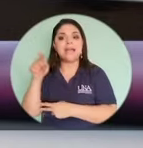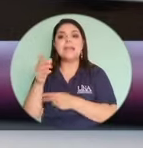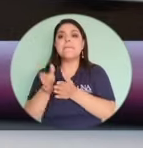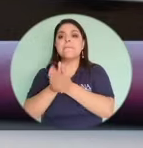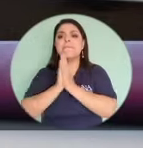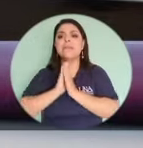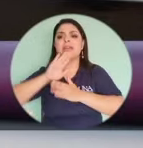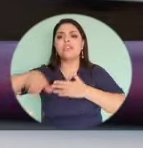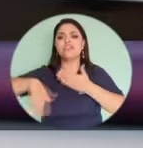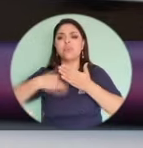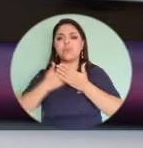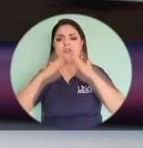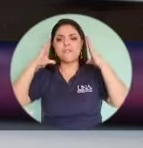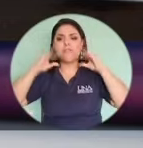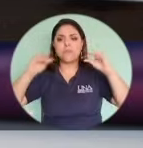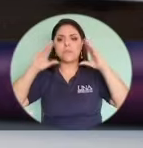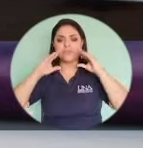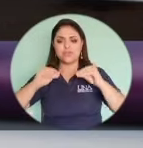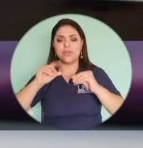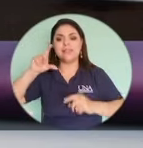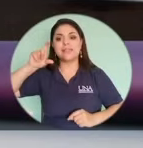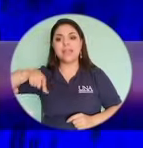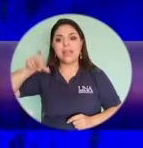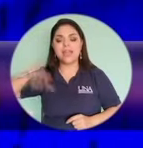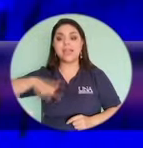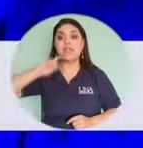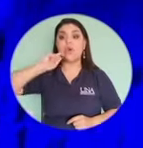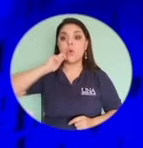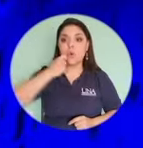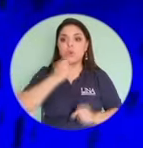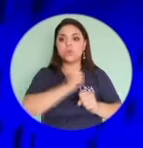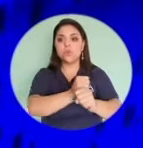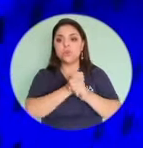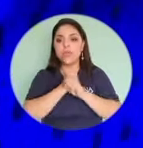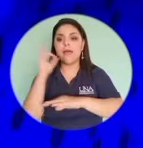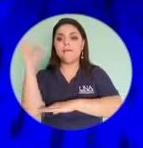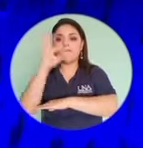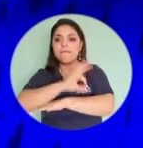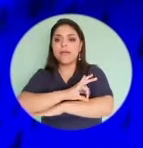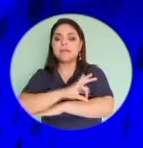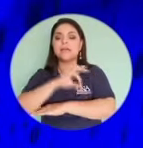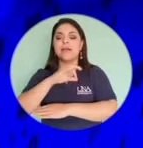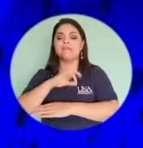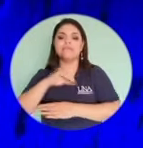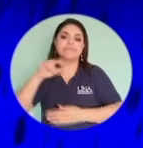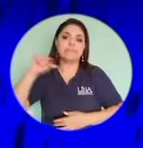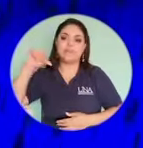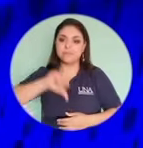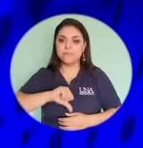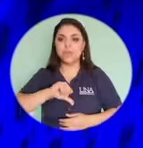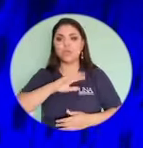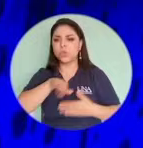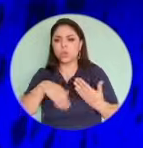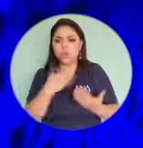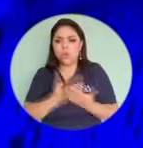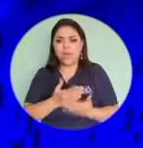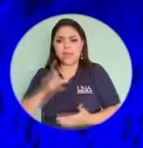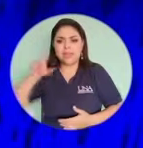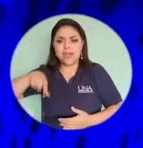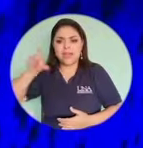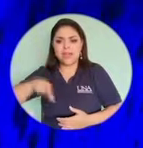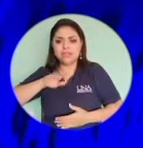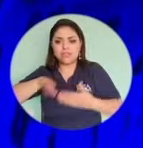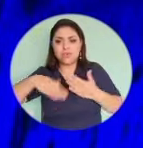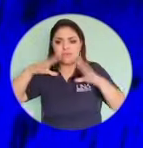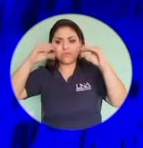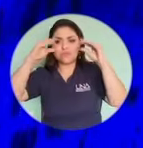esos sitios nos van a pedir absolutamente toda la información de la tarjeta, el código de seguridad, la fecha de vencimiento, número de tarjeta. Ya tienen toda la